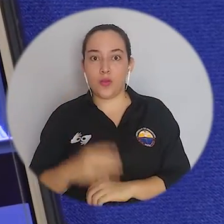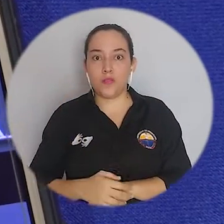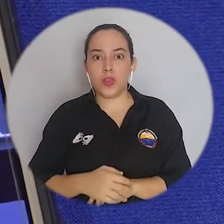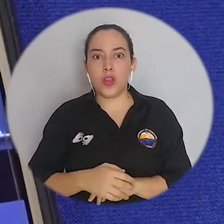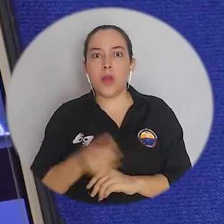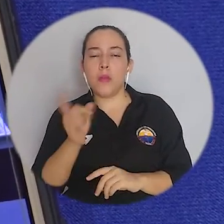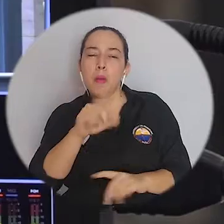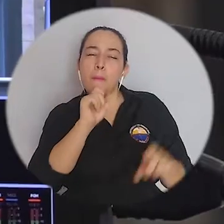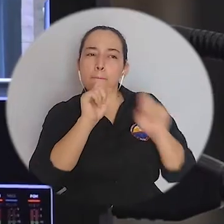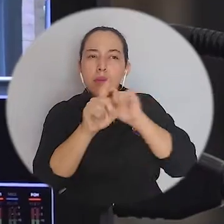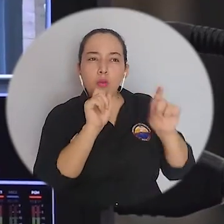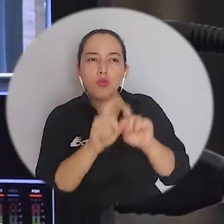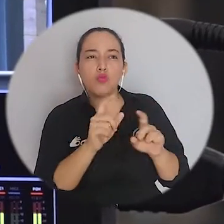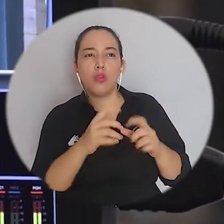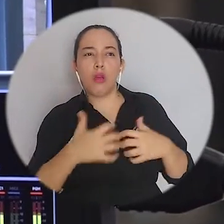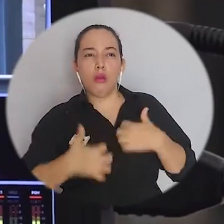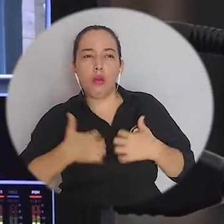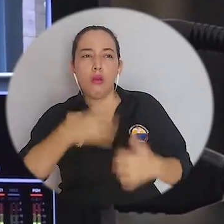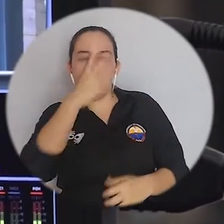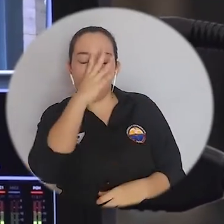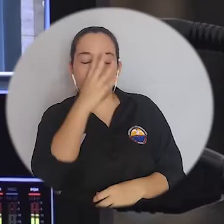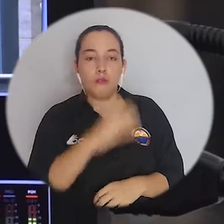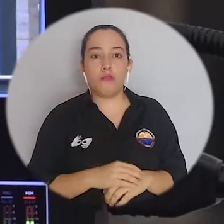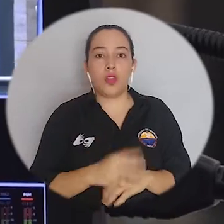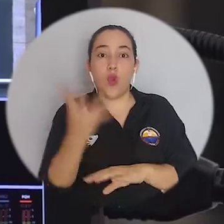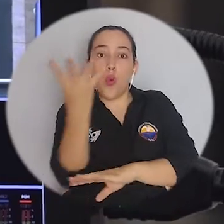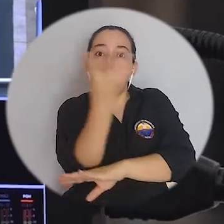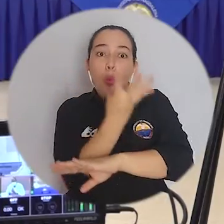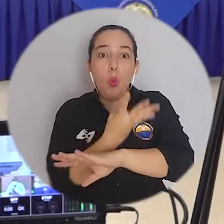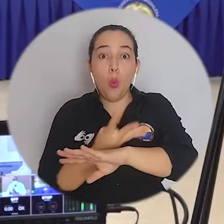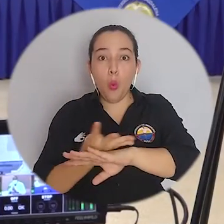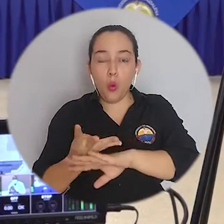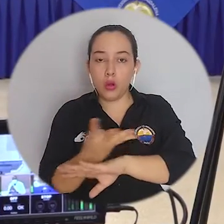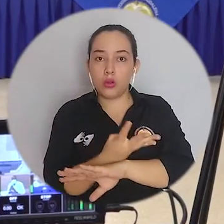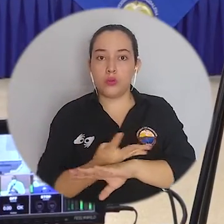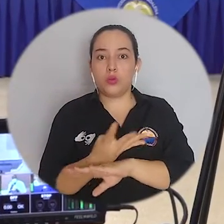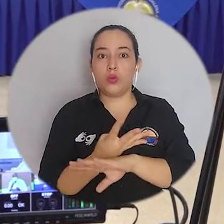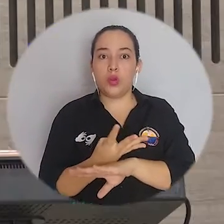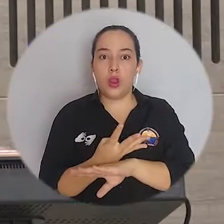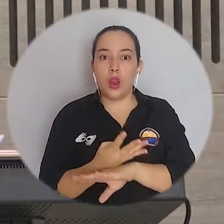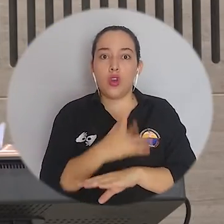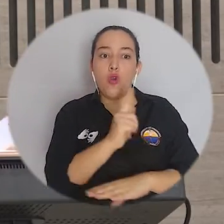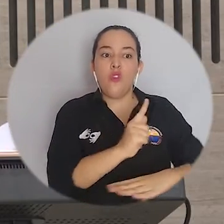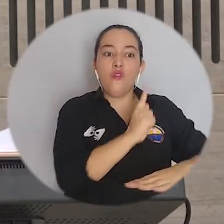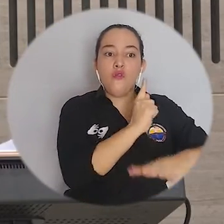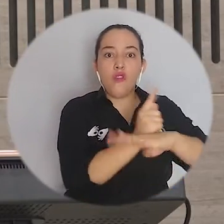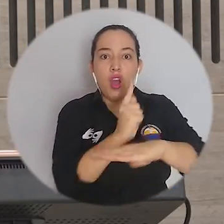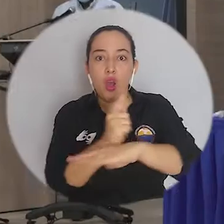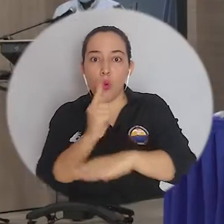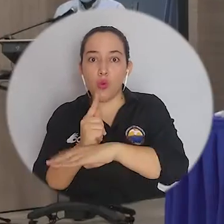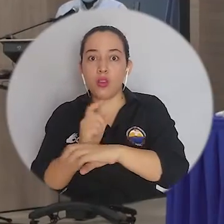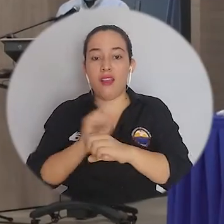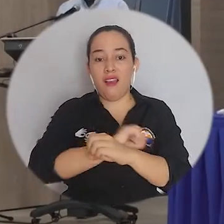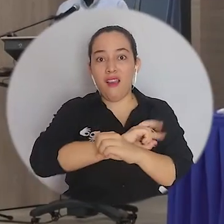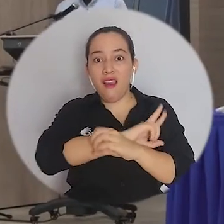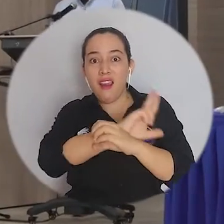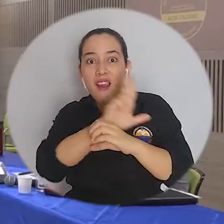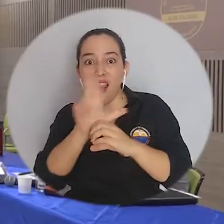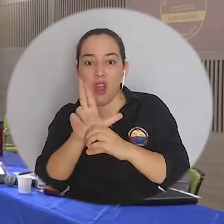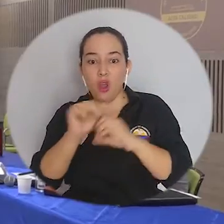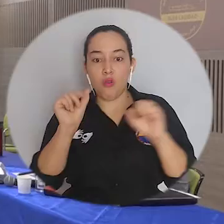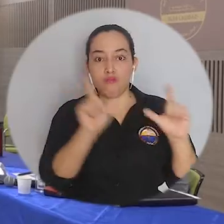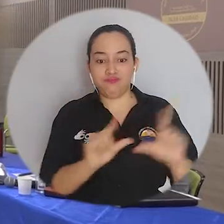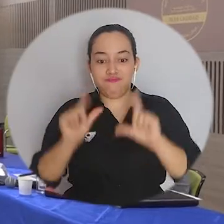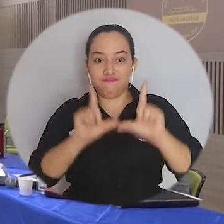Live en la que además pudieron formular preguntas e inquietudes. Cuatro horas a nivel de facultades,